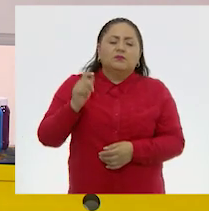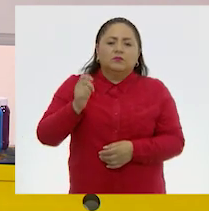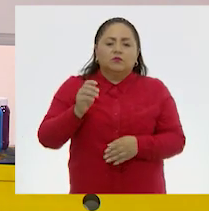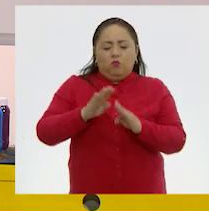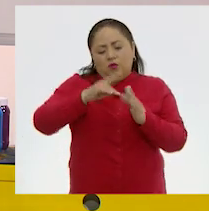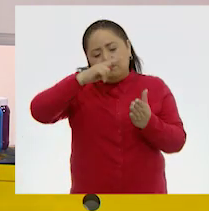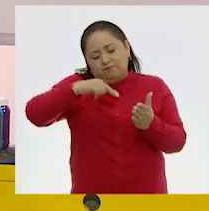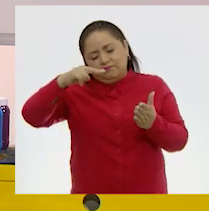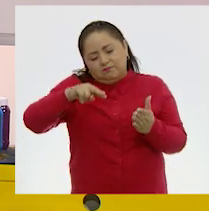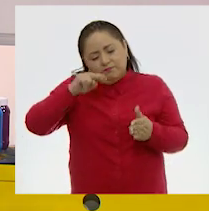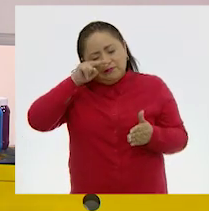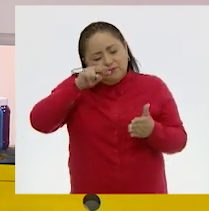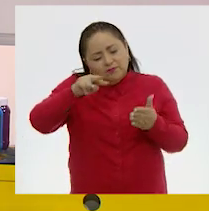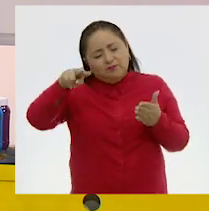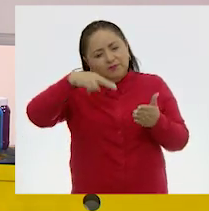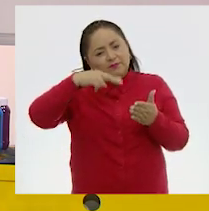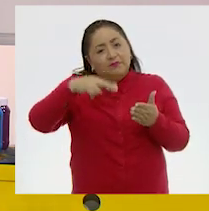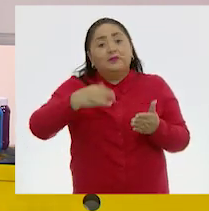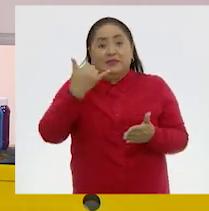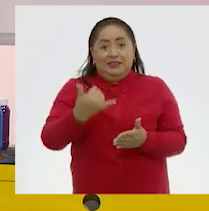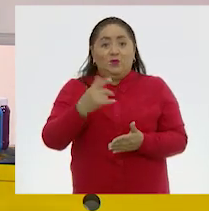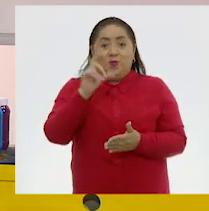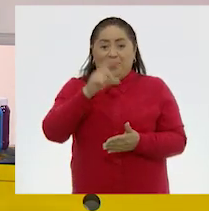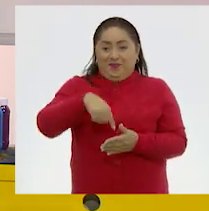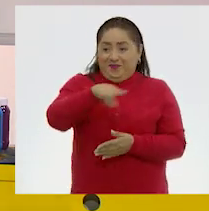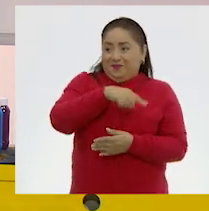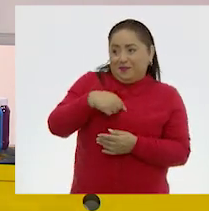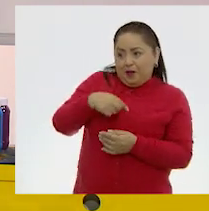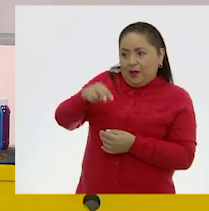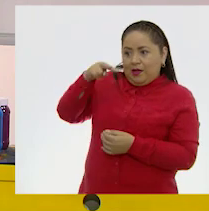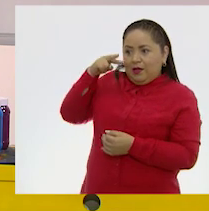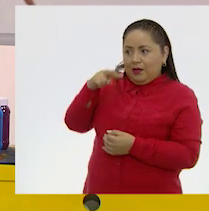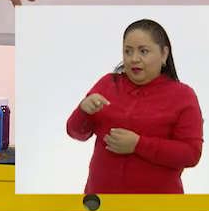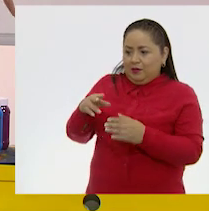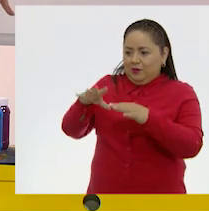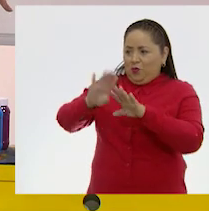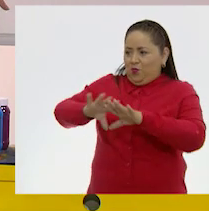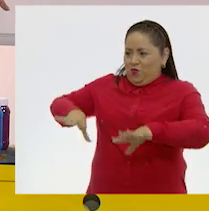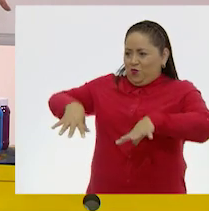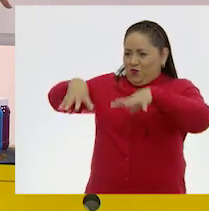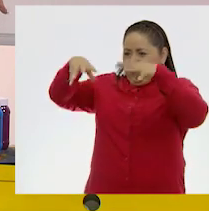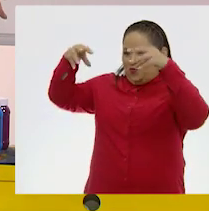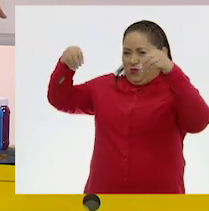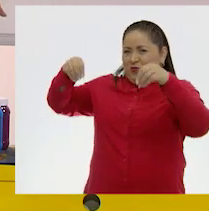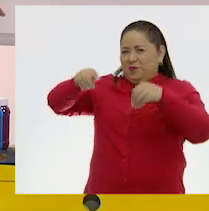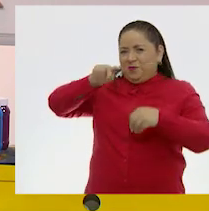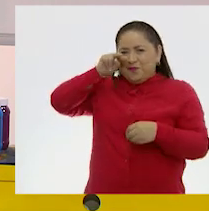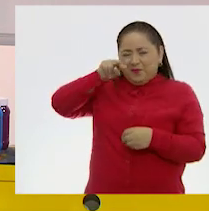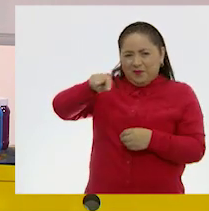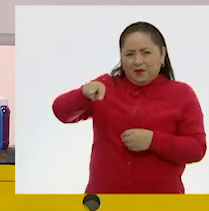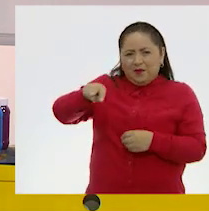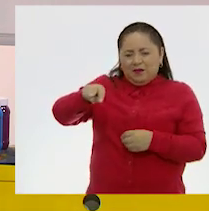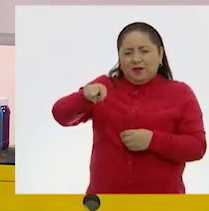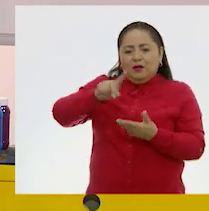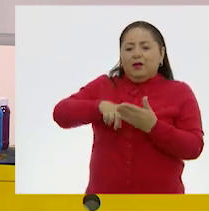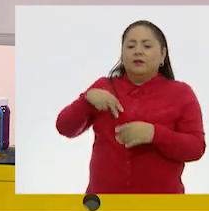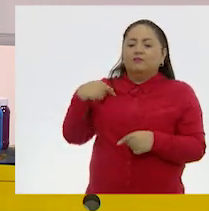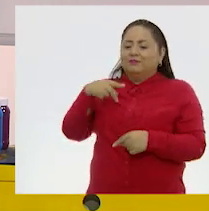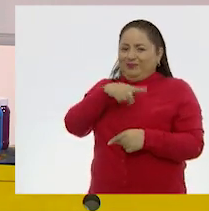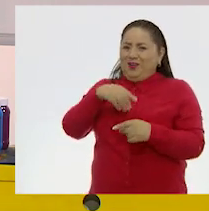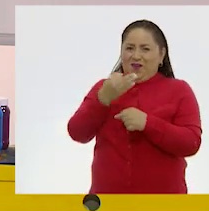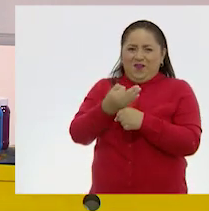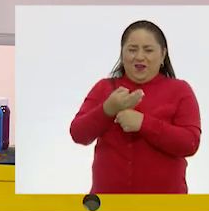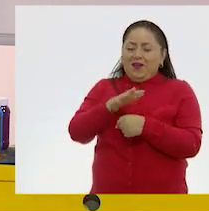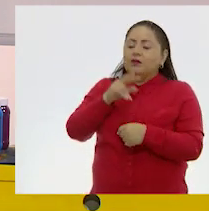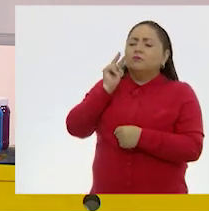estaba mirando ese paisaje. Y justo cuando nosotros vemos el volcán visto desde este punto de